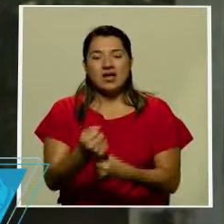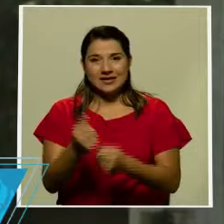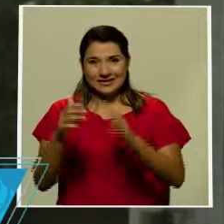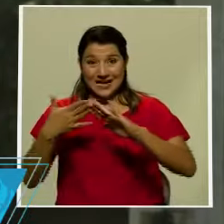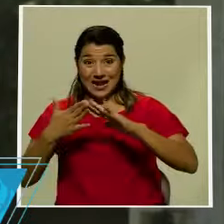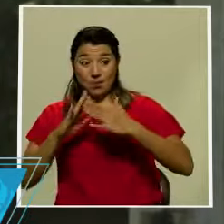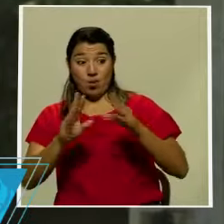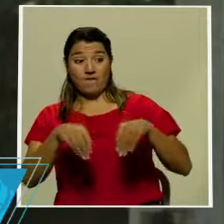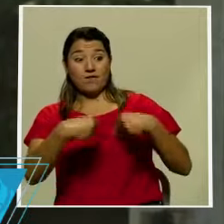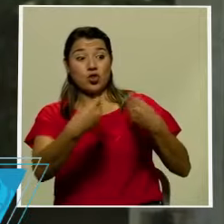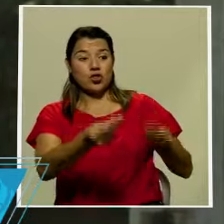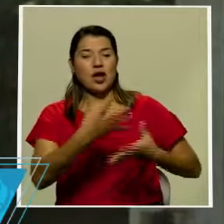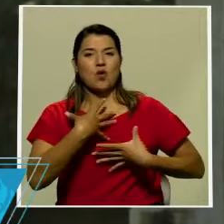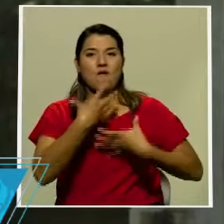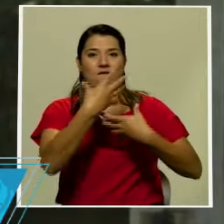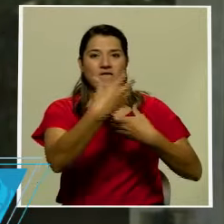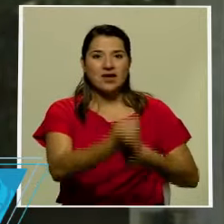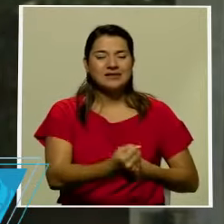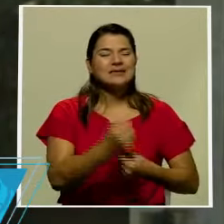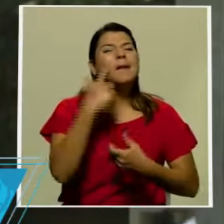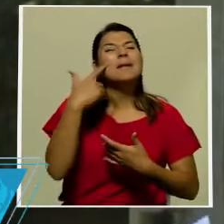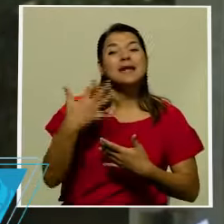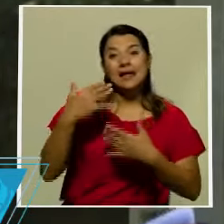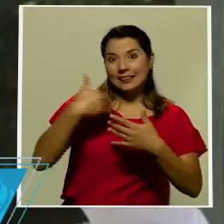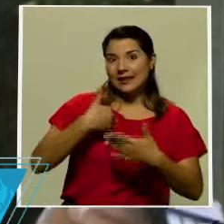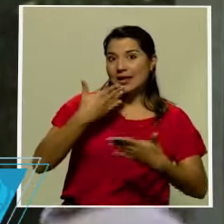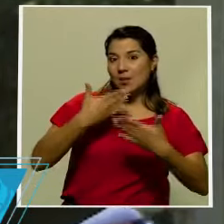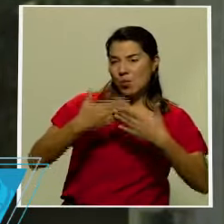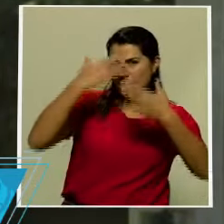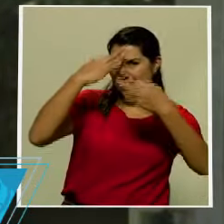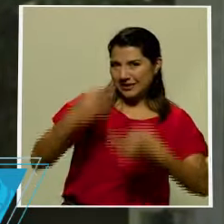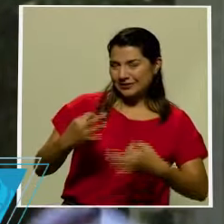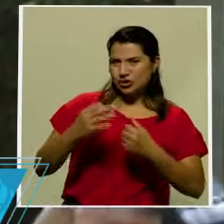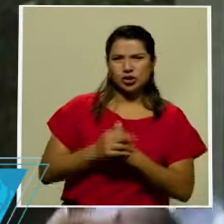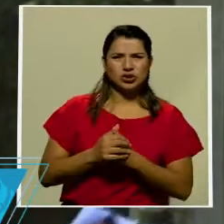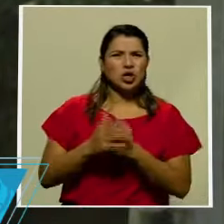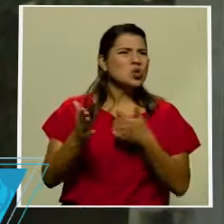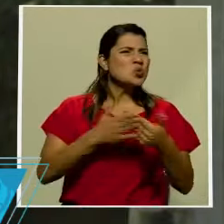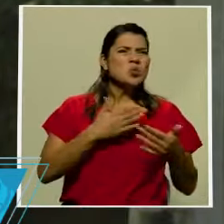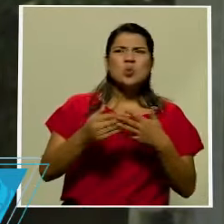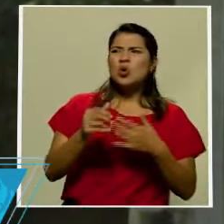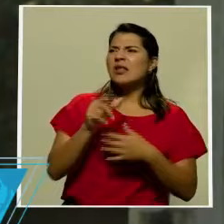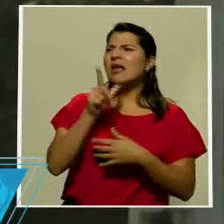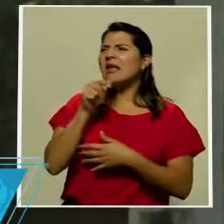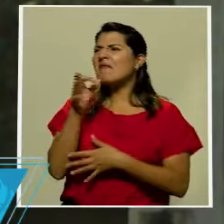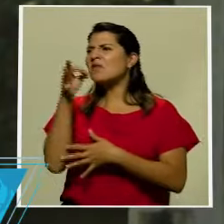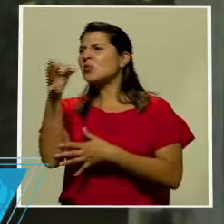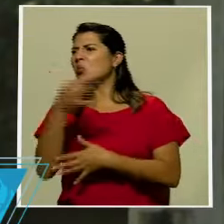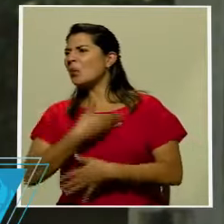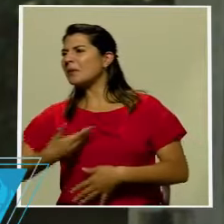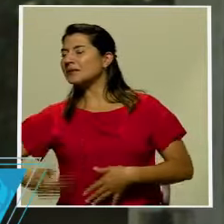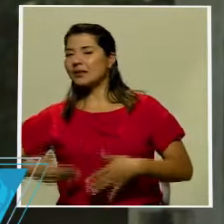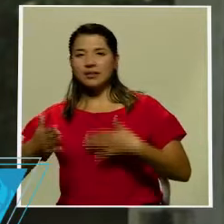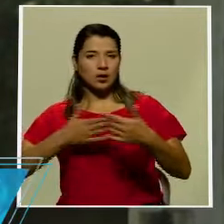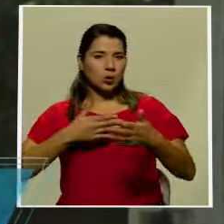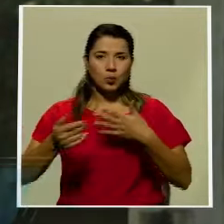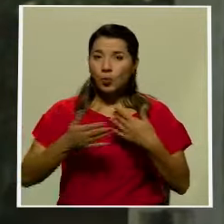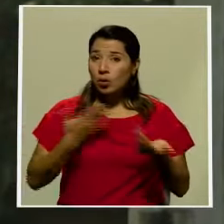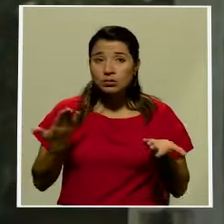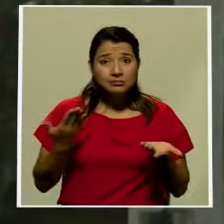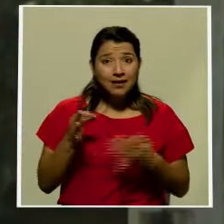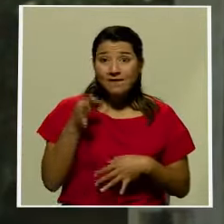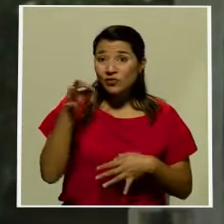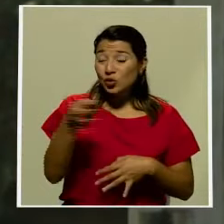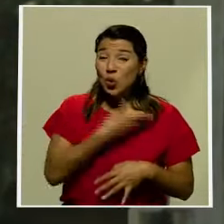servir a quien venga no importa a quien venga porque en realidad el que venga va a tener o la que venga va a tener que bregar con esta situación fiscal,